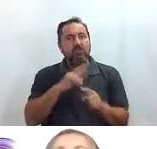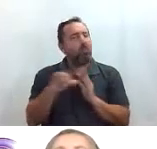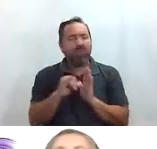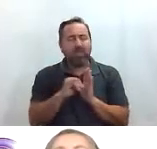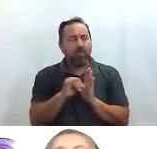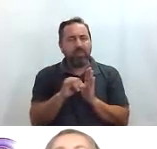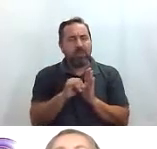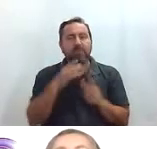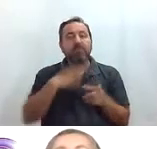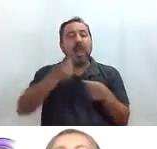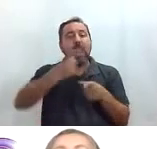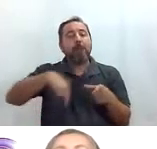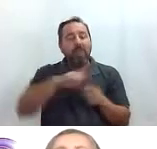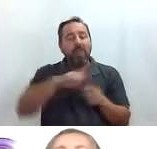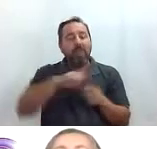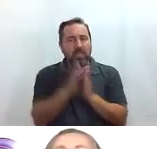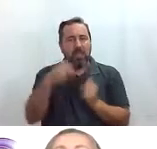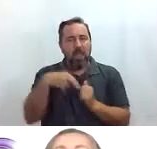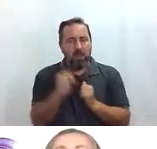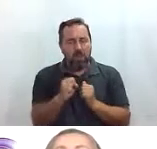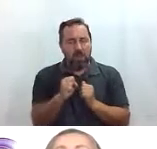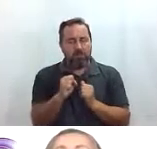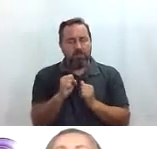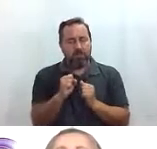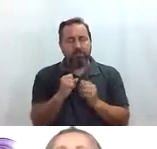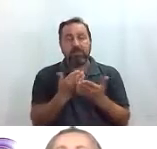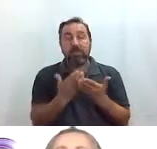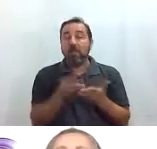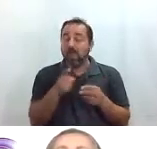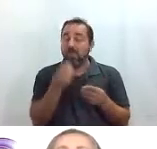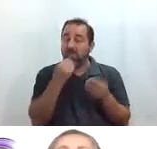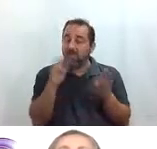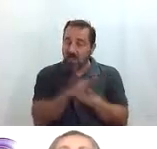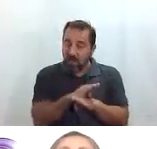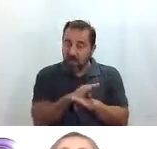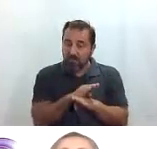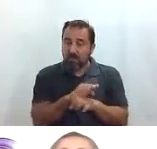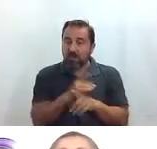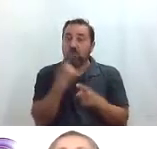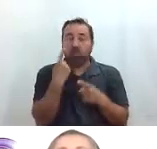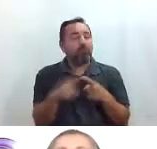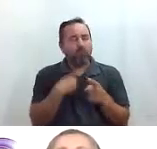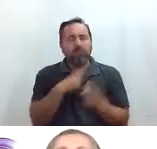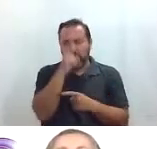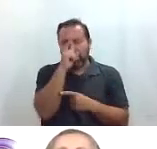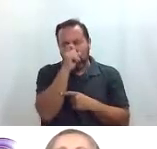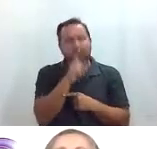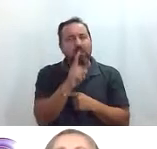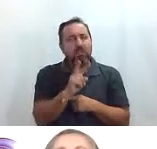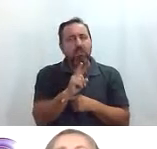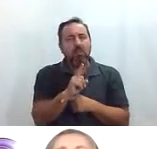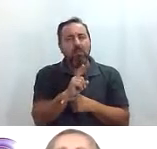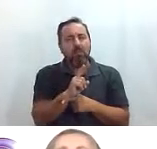cerquita en la plaza Santa Ana entonces ahí cenamos que además es una de las cosas que recuerdo muy